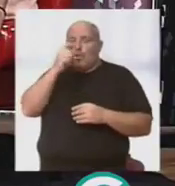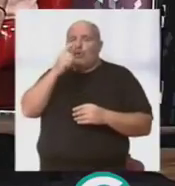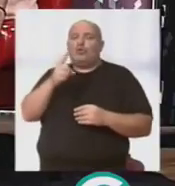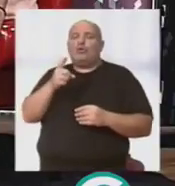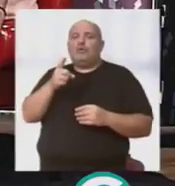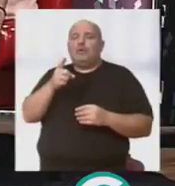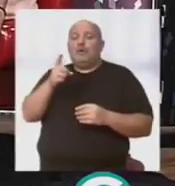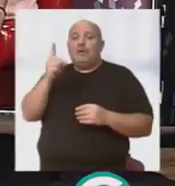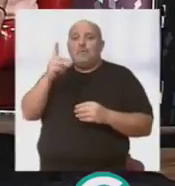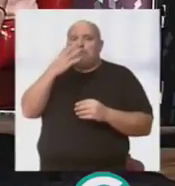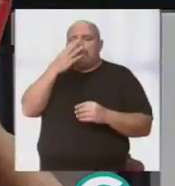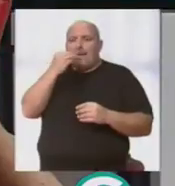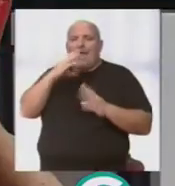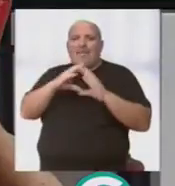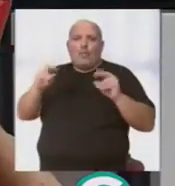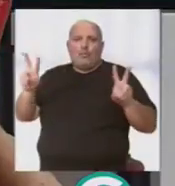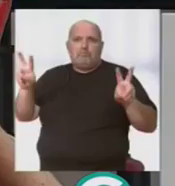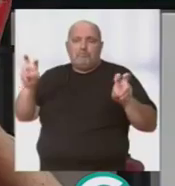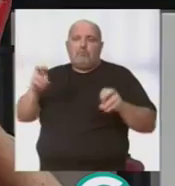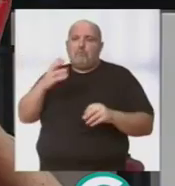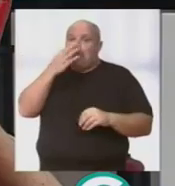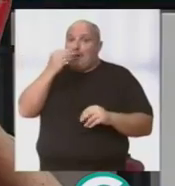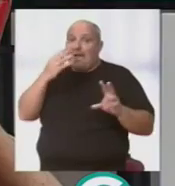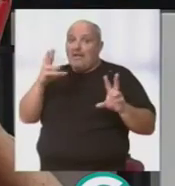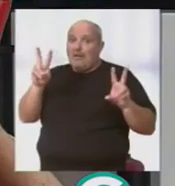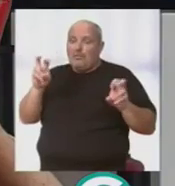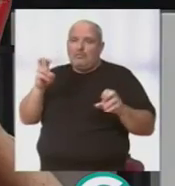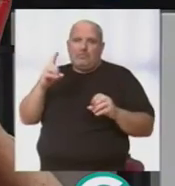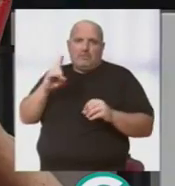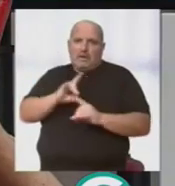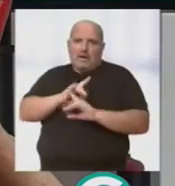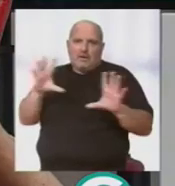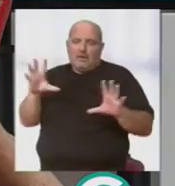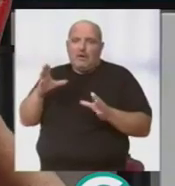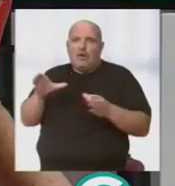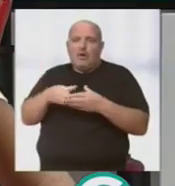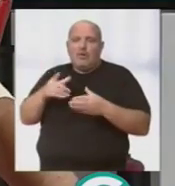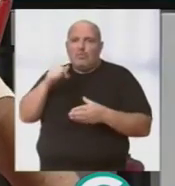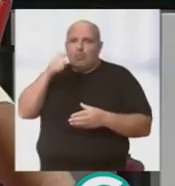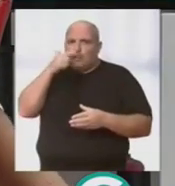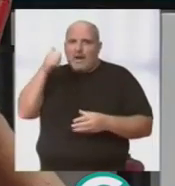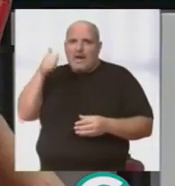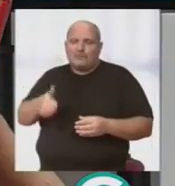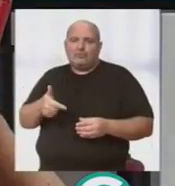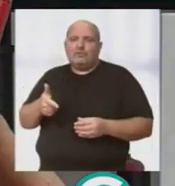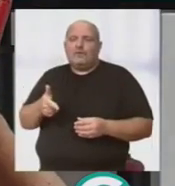del perro andaluz. Bueno, la comparsa del perro andaluz está claro, la comparsa del perro andaluz lleva varios años